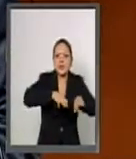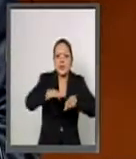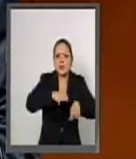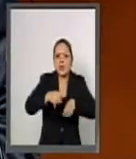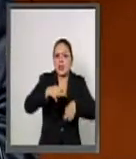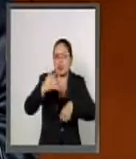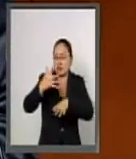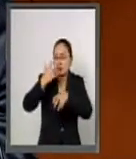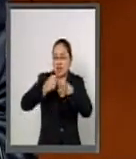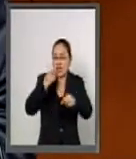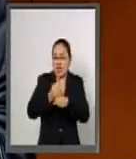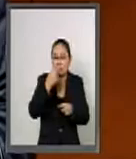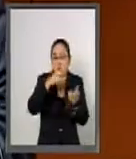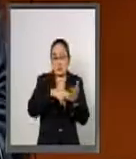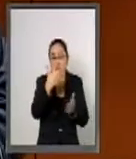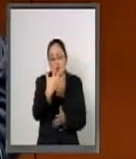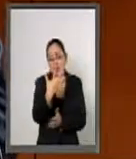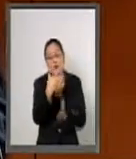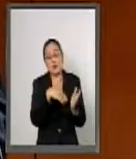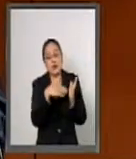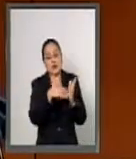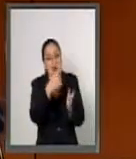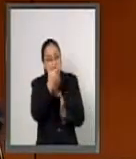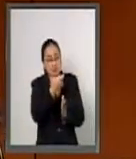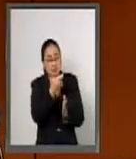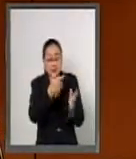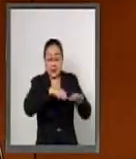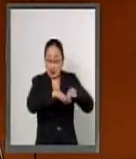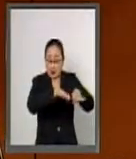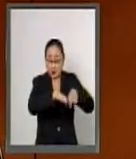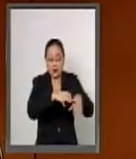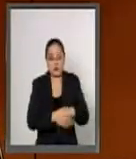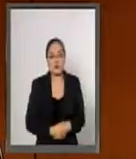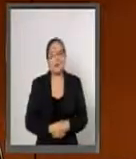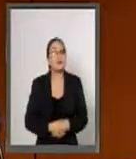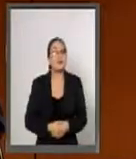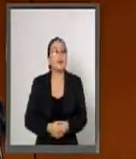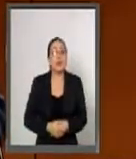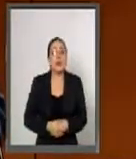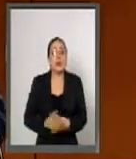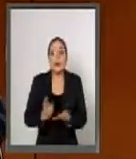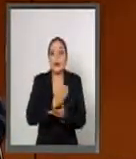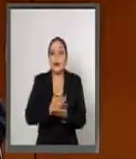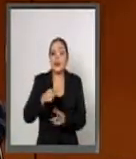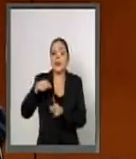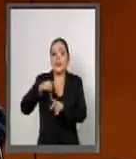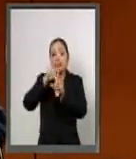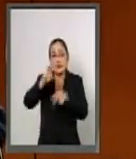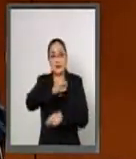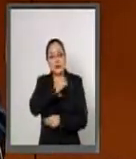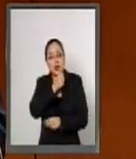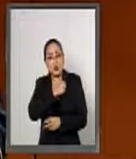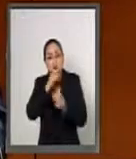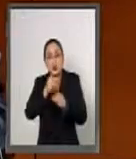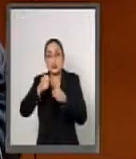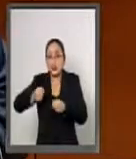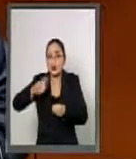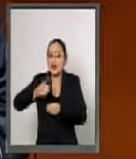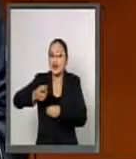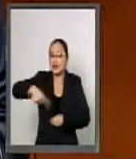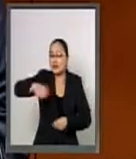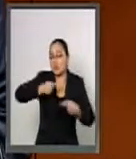la última década. Y los impactos, además de los impactos en salud y la seguridad de los